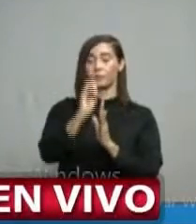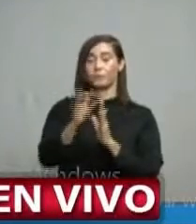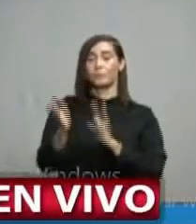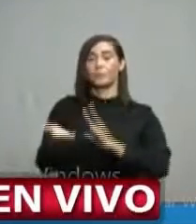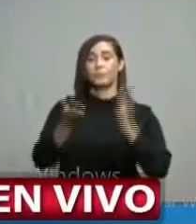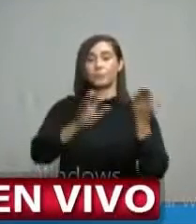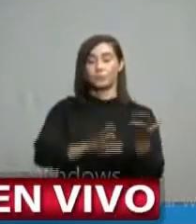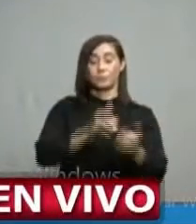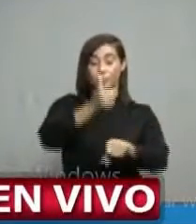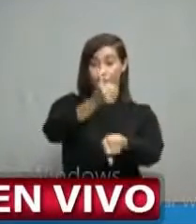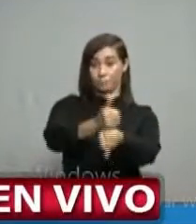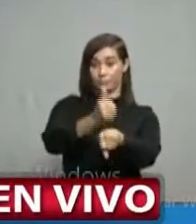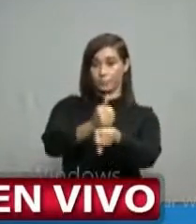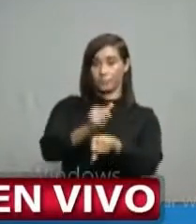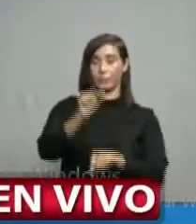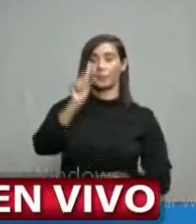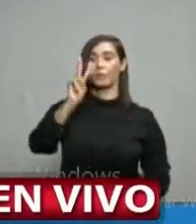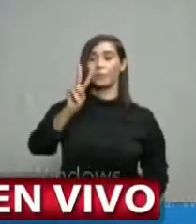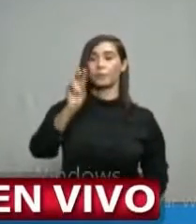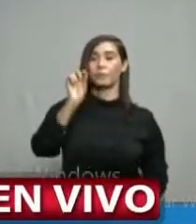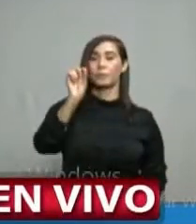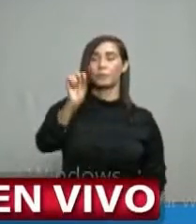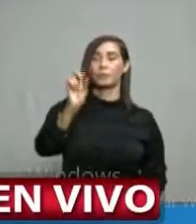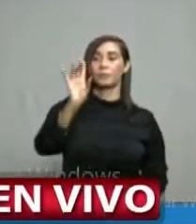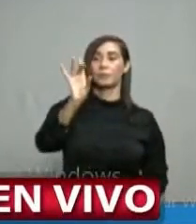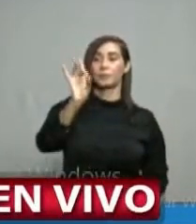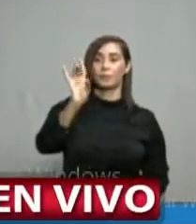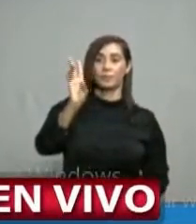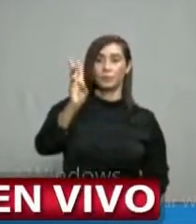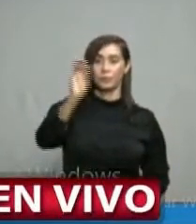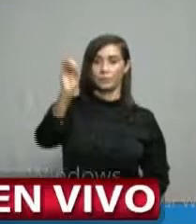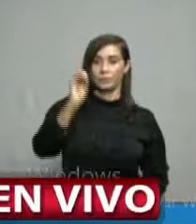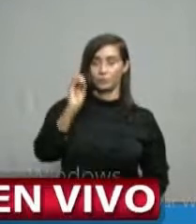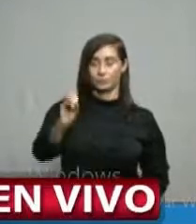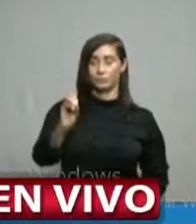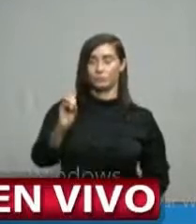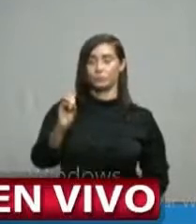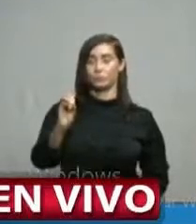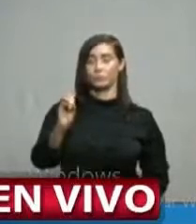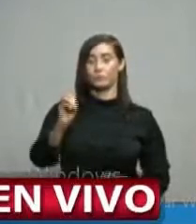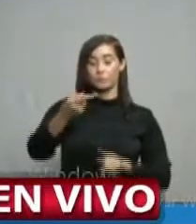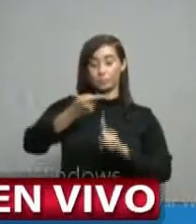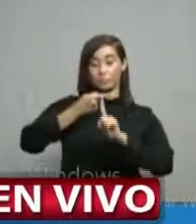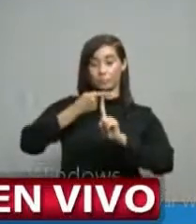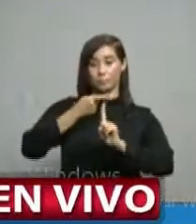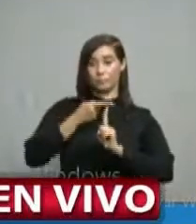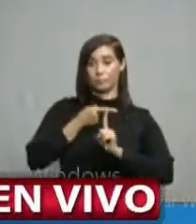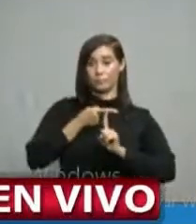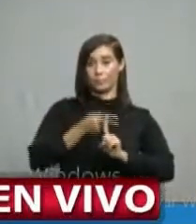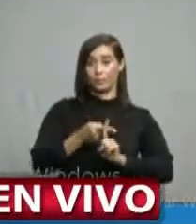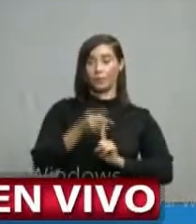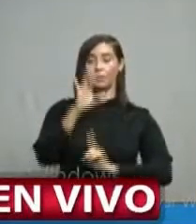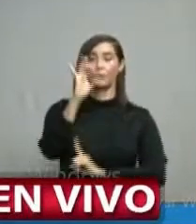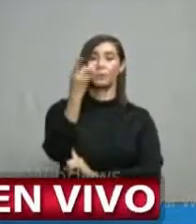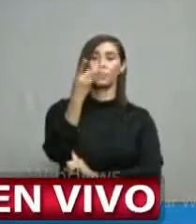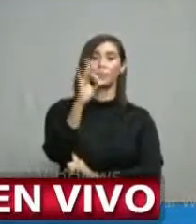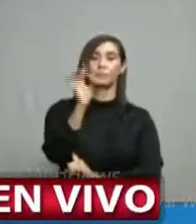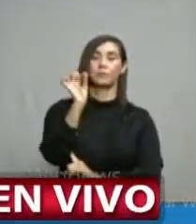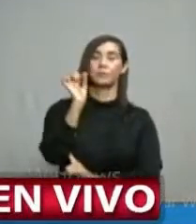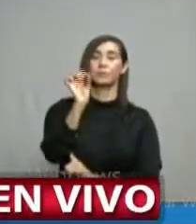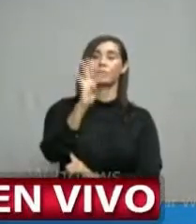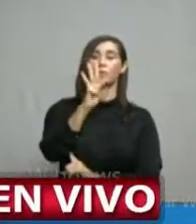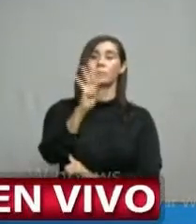sitúa en 2.86% con una positividad de 18